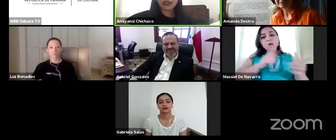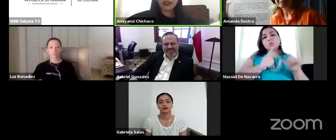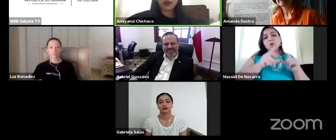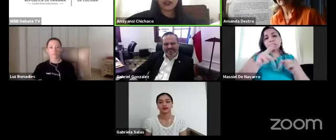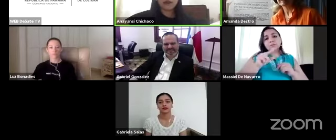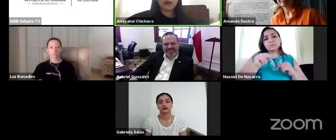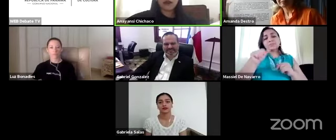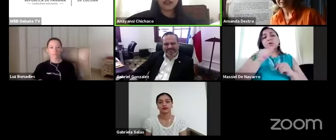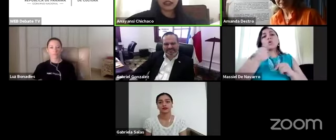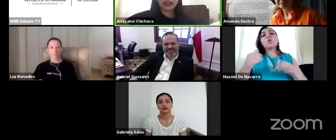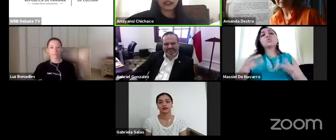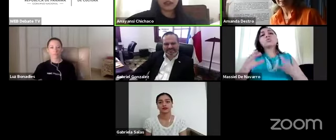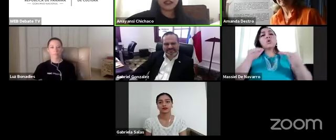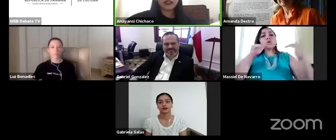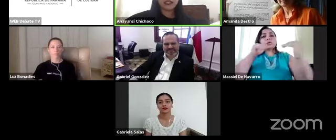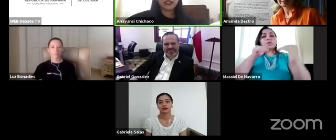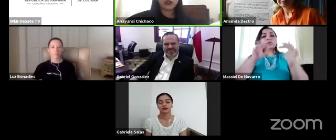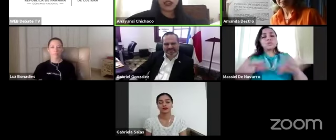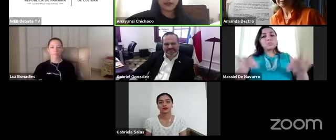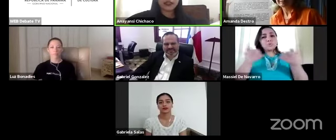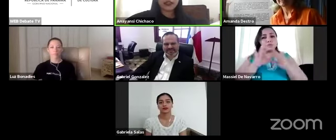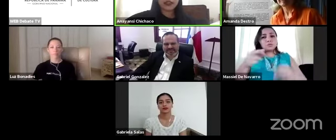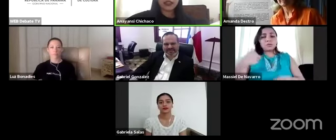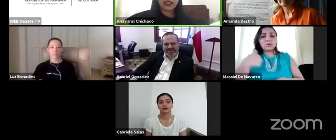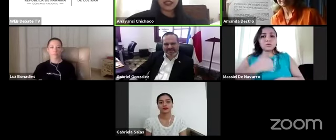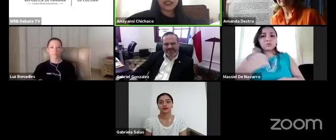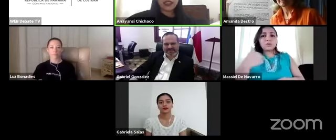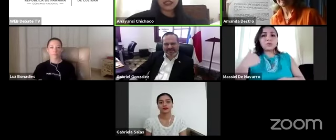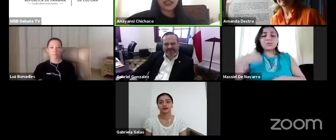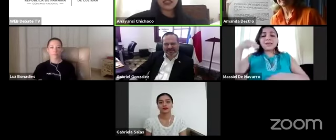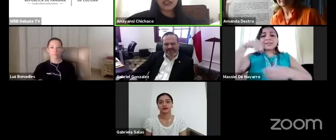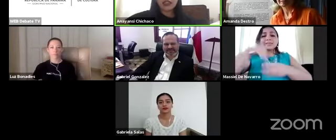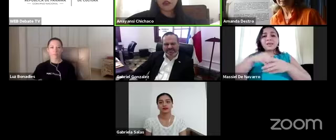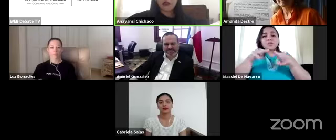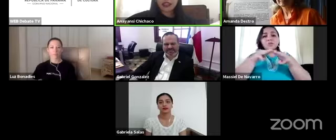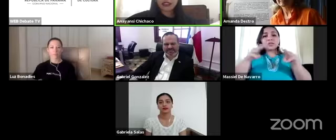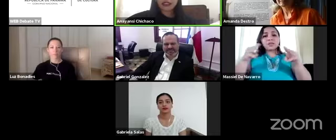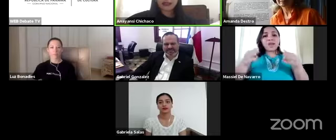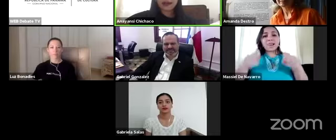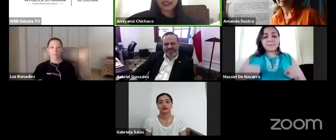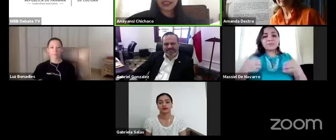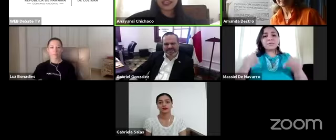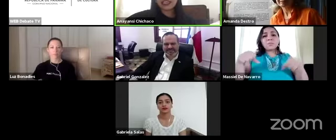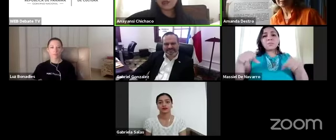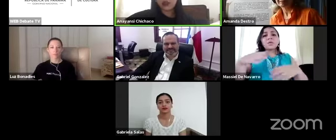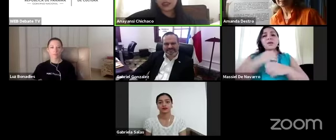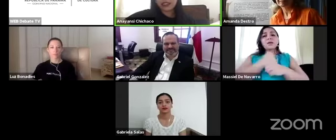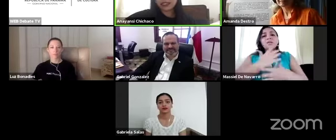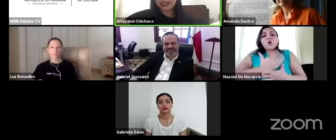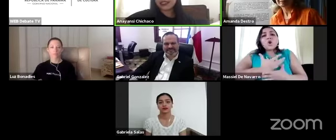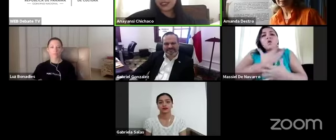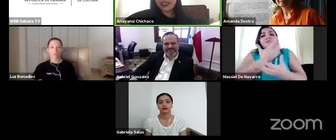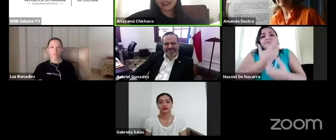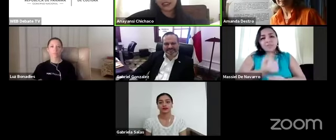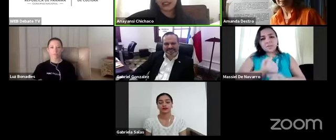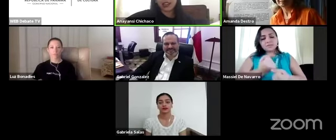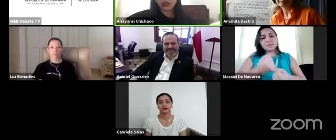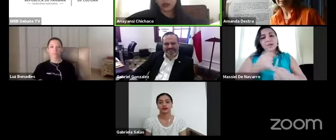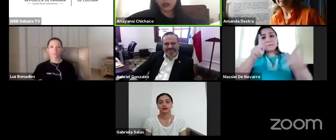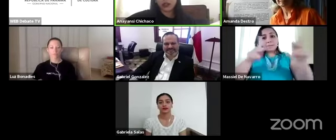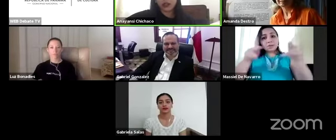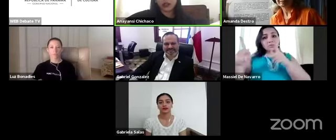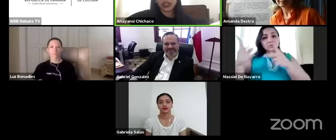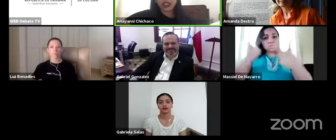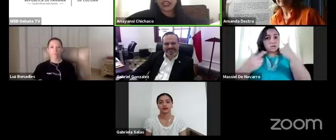importante que creo que vamos a tener también dentro de la mesa es generar la confianza para que nuestros visitantes quieran